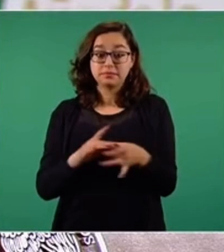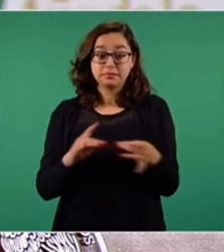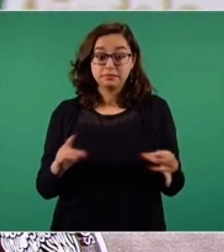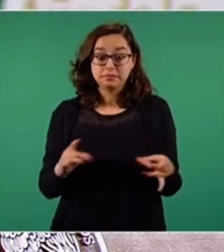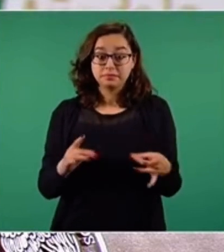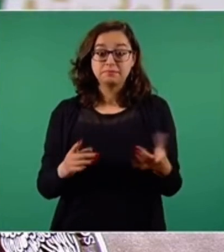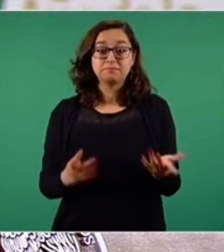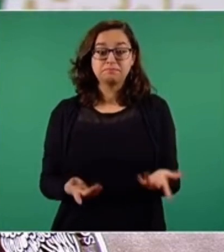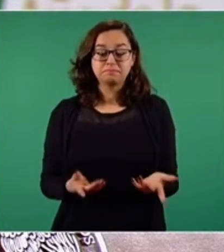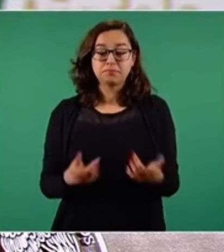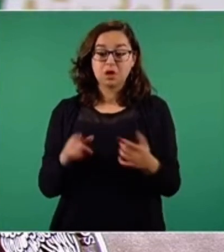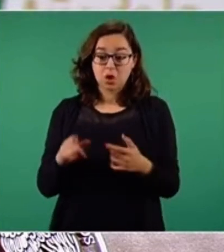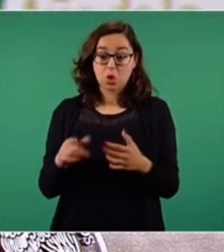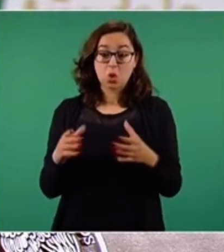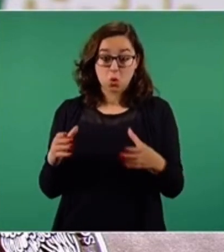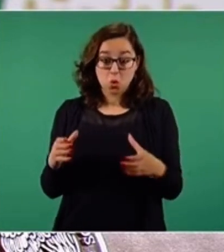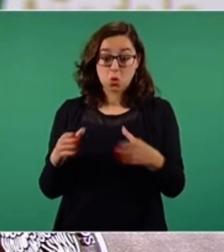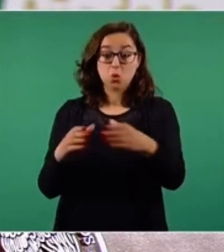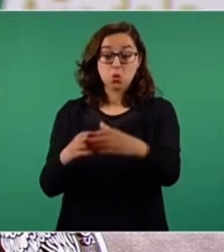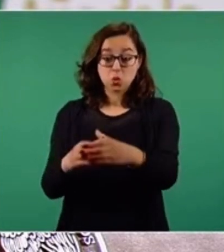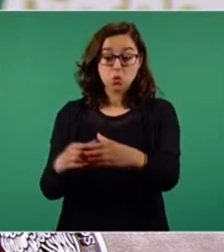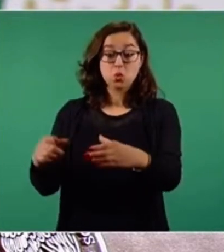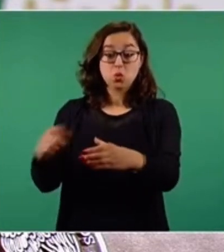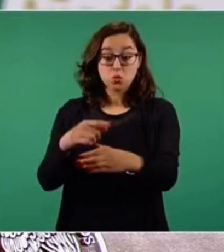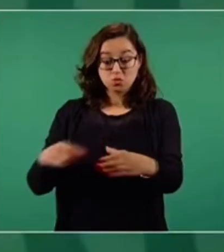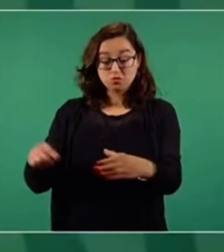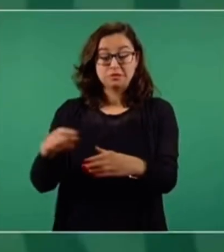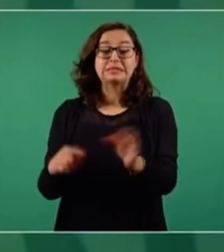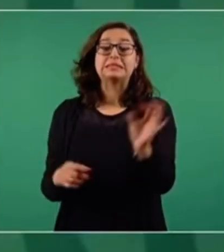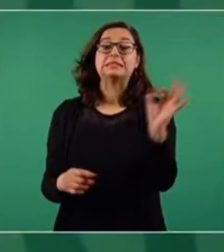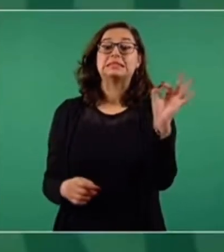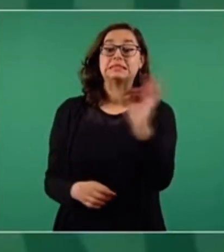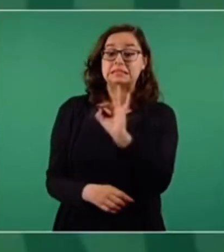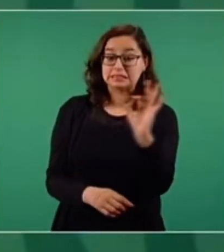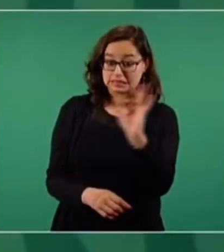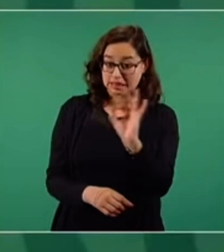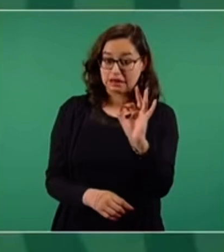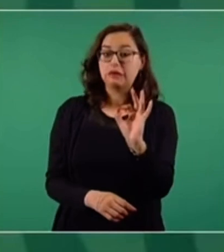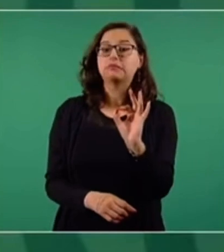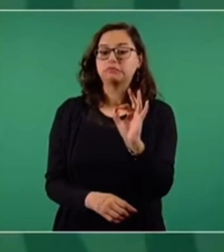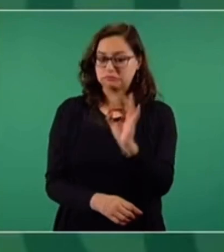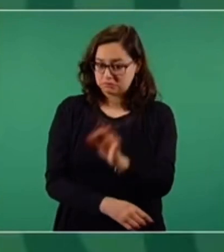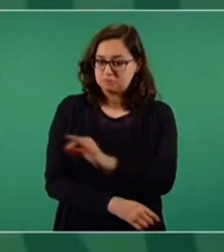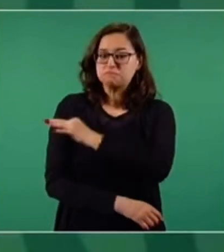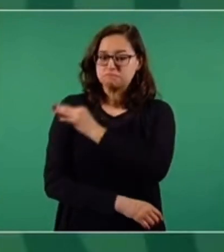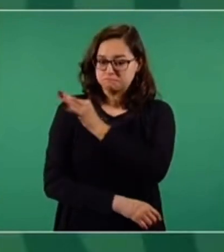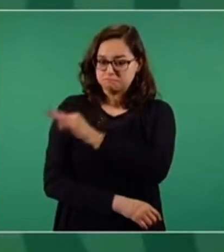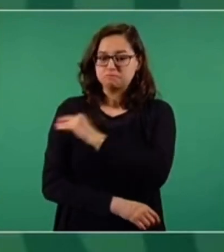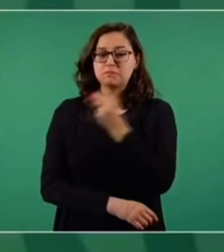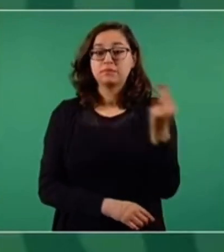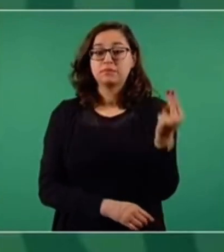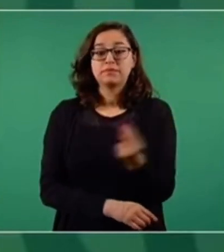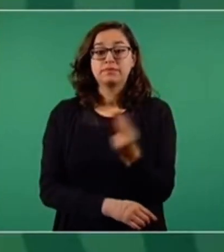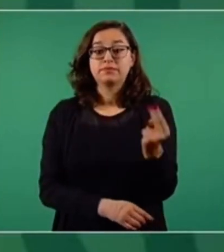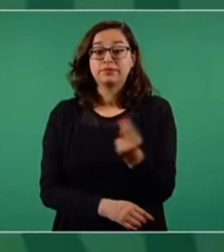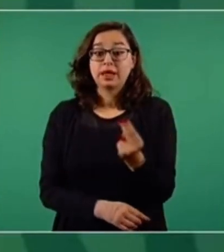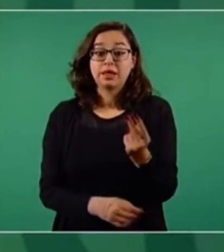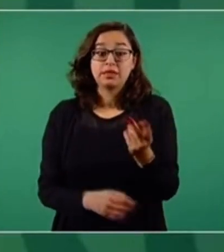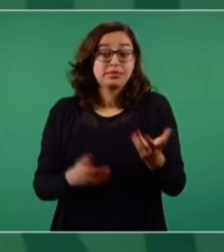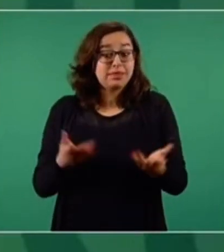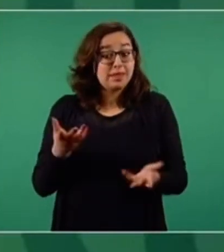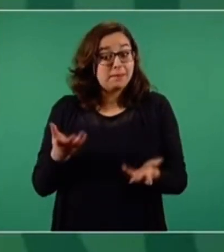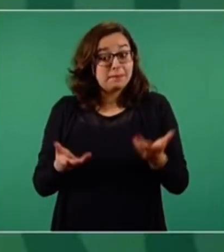este podía ser un grupo que requiriera vacunarse, que se beneficiara de vacunación, conforme fuéramos